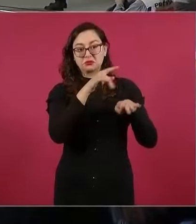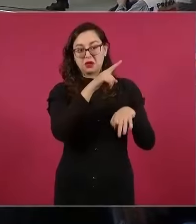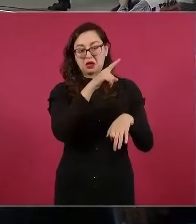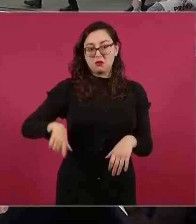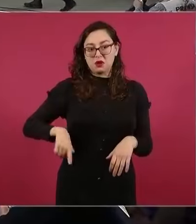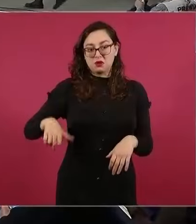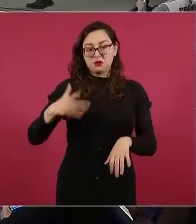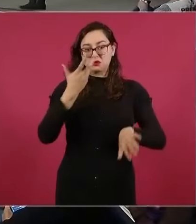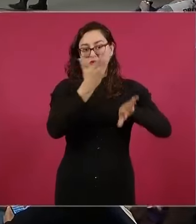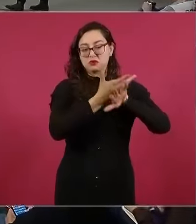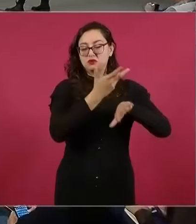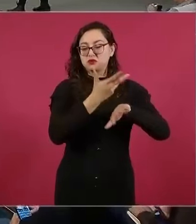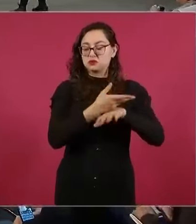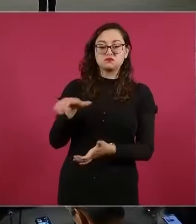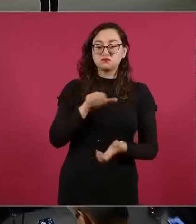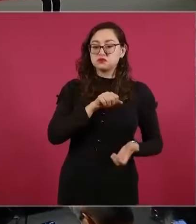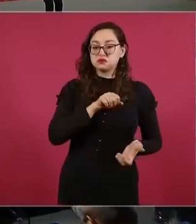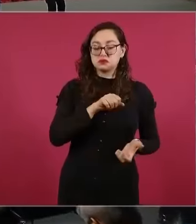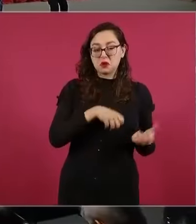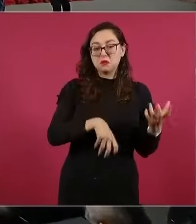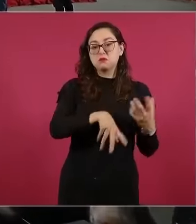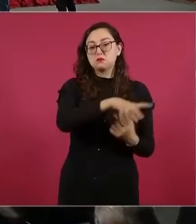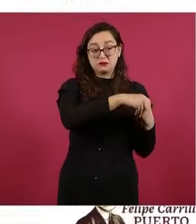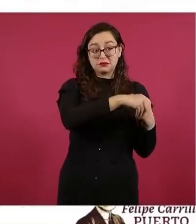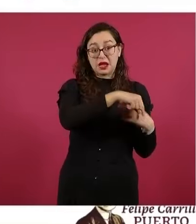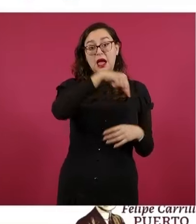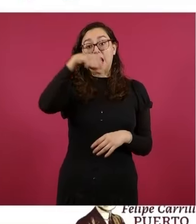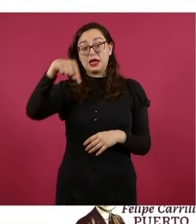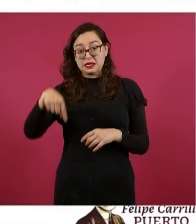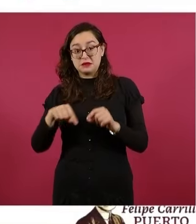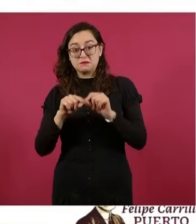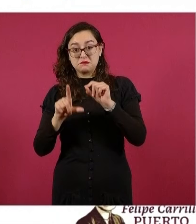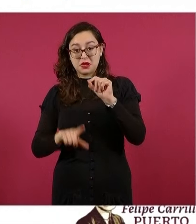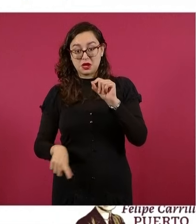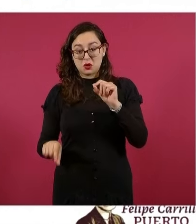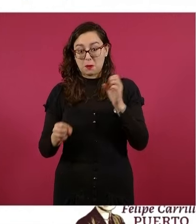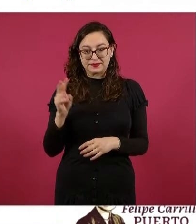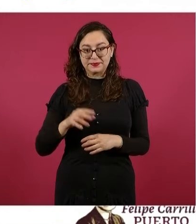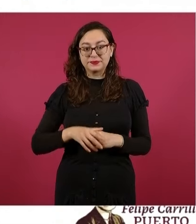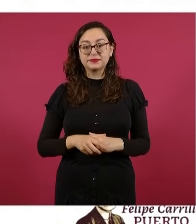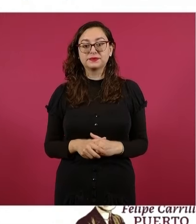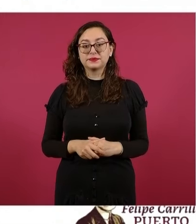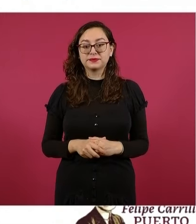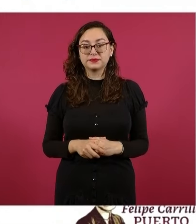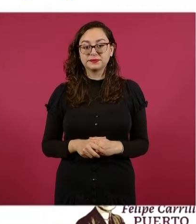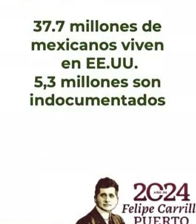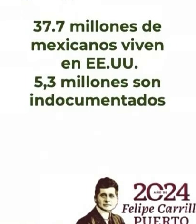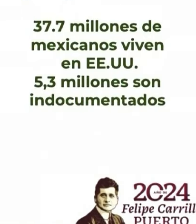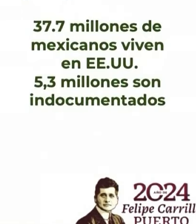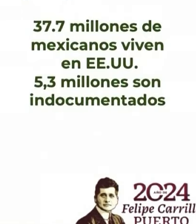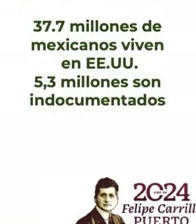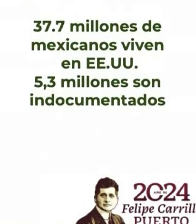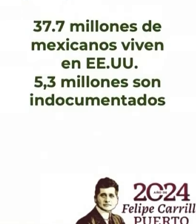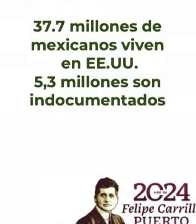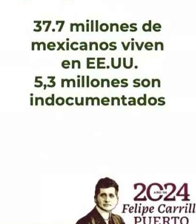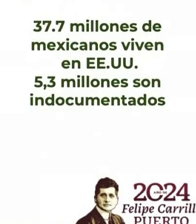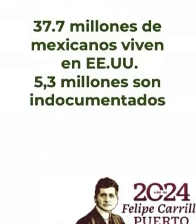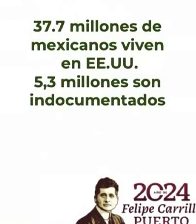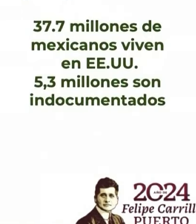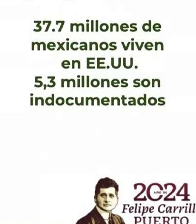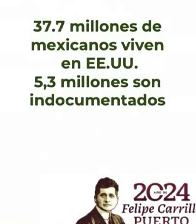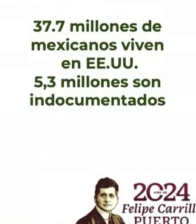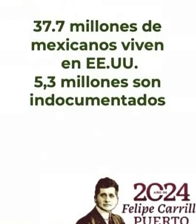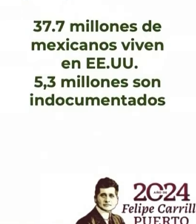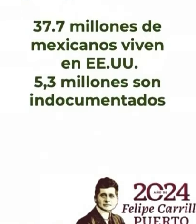la economía de Estados Unidos y envían a sus familiares en México 63 mil.3